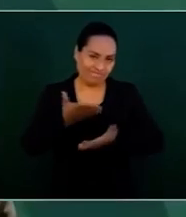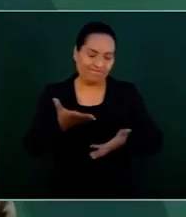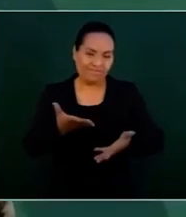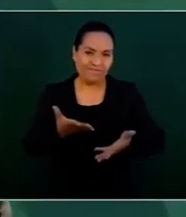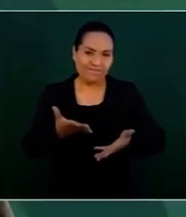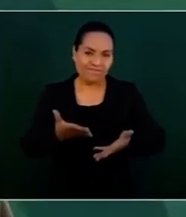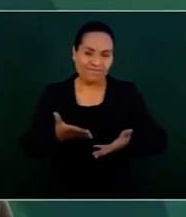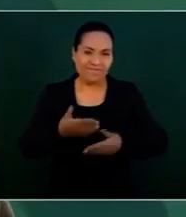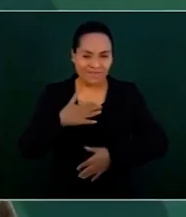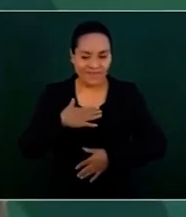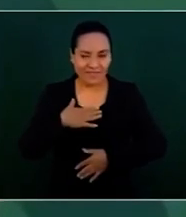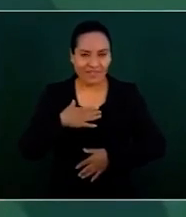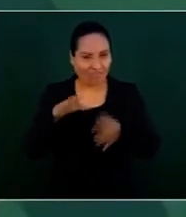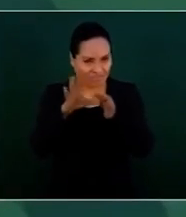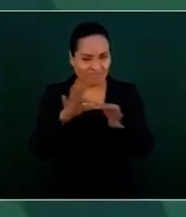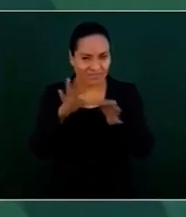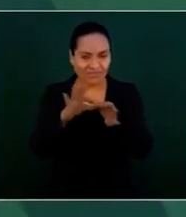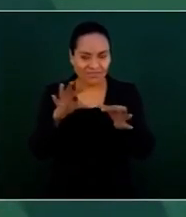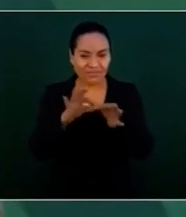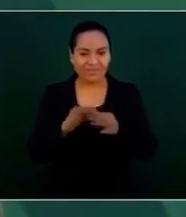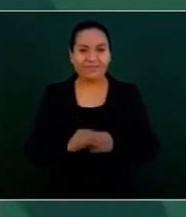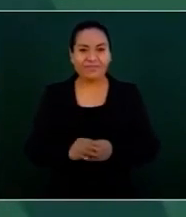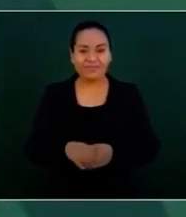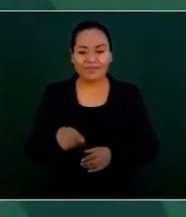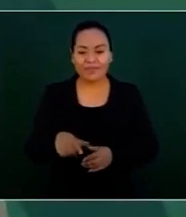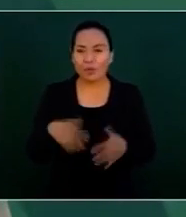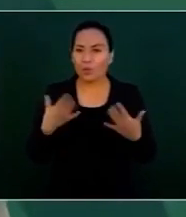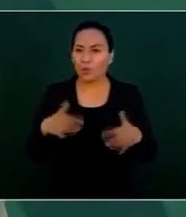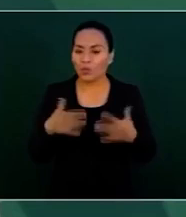tierra del Patricio.